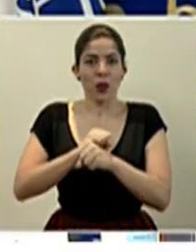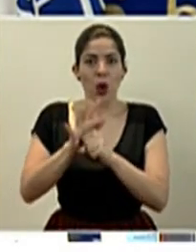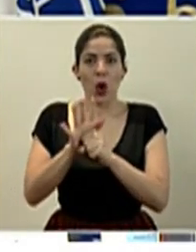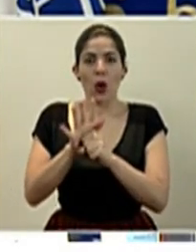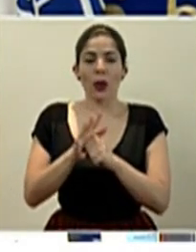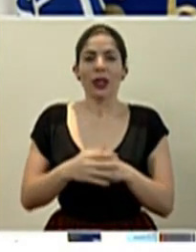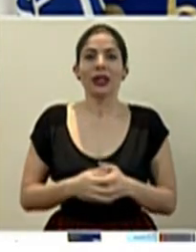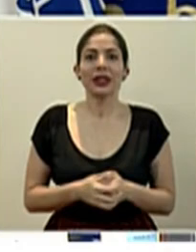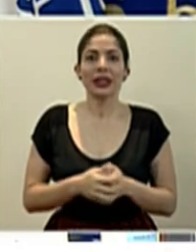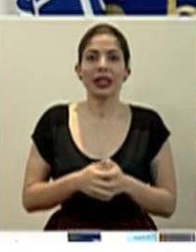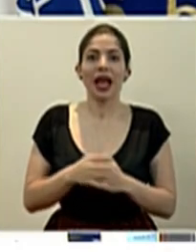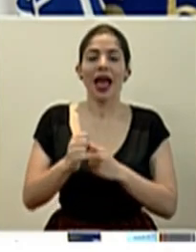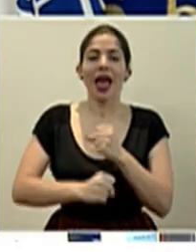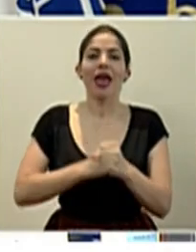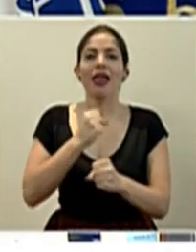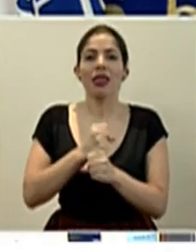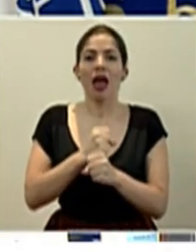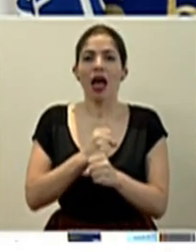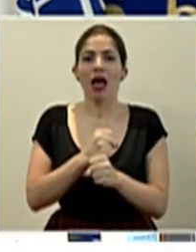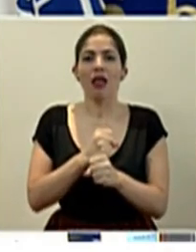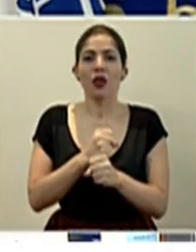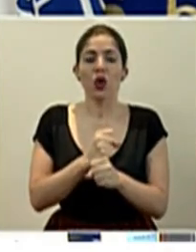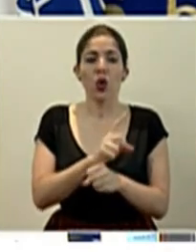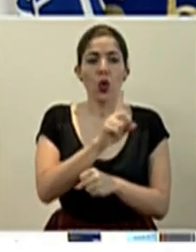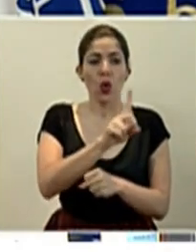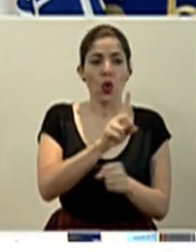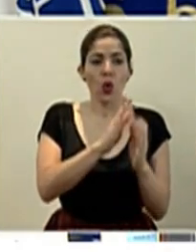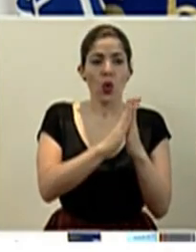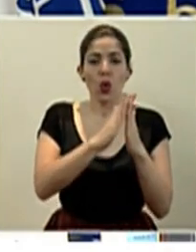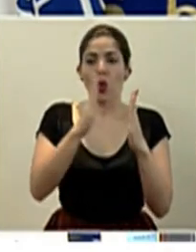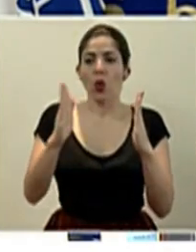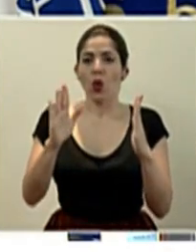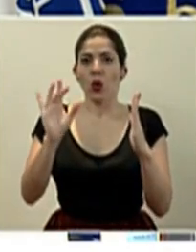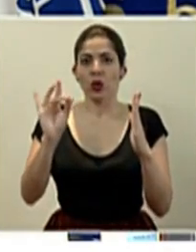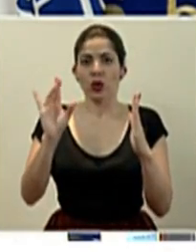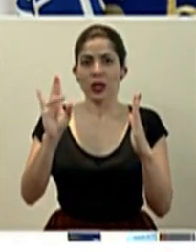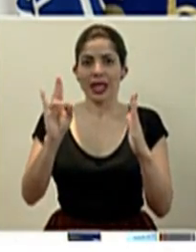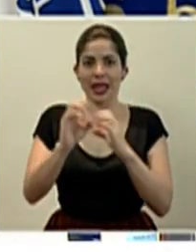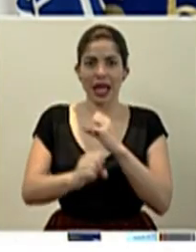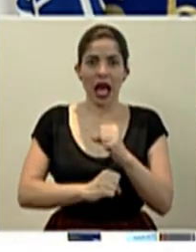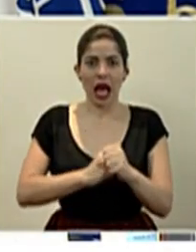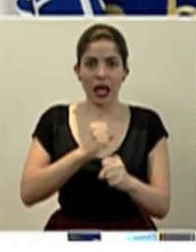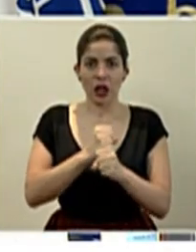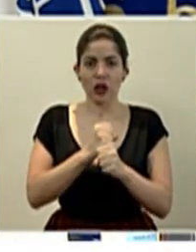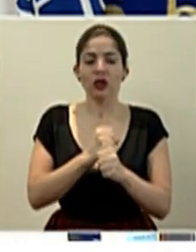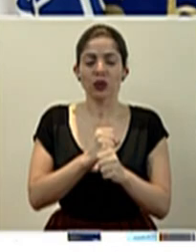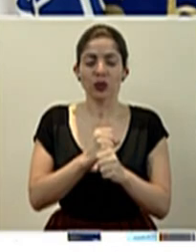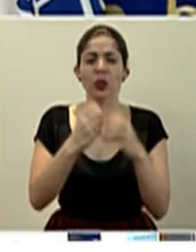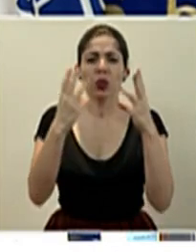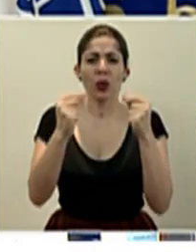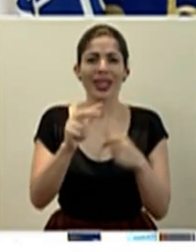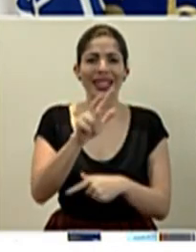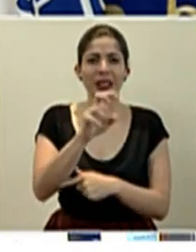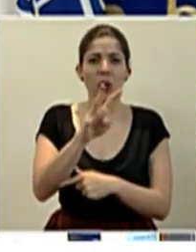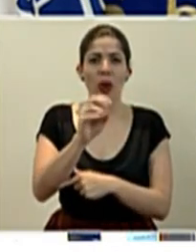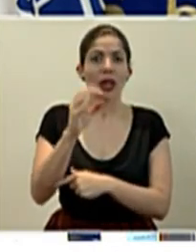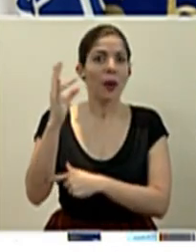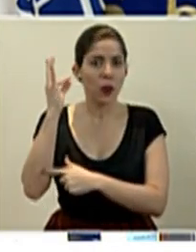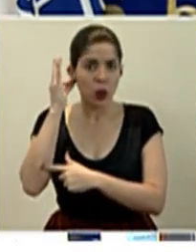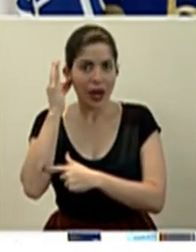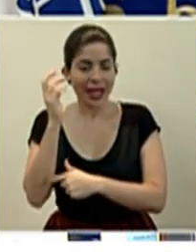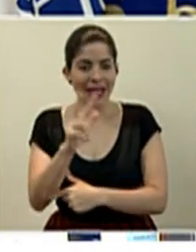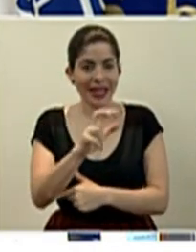con un rango de edad de 1 a 87 años. Se trata de 340 mujeres y